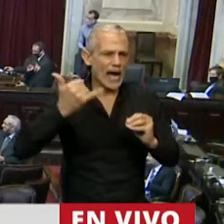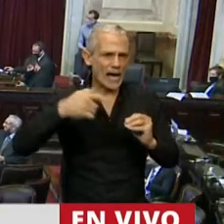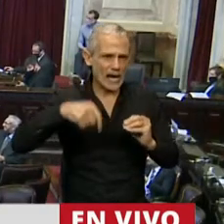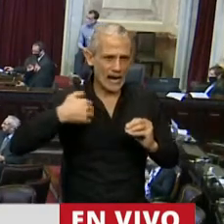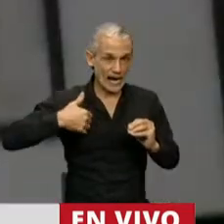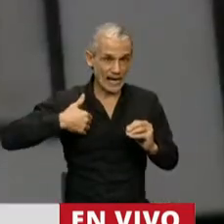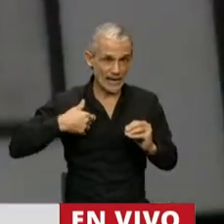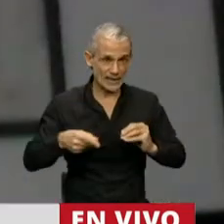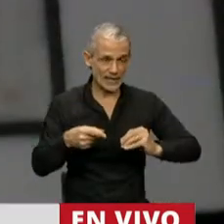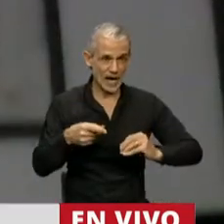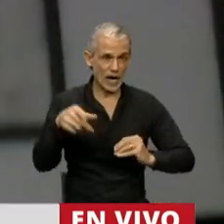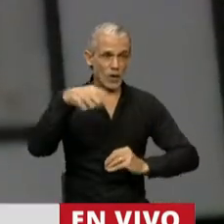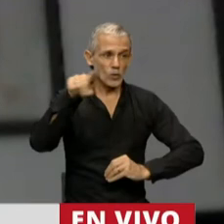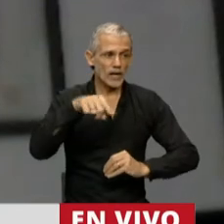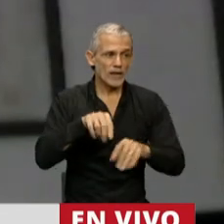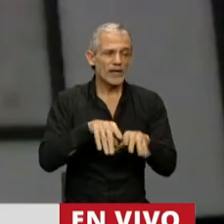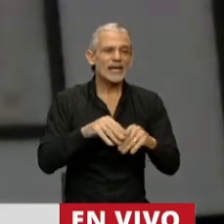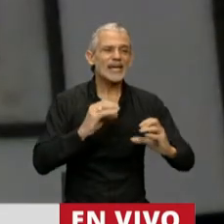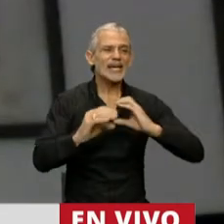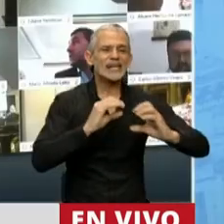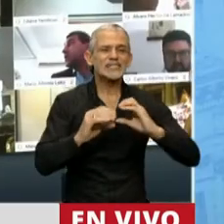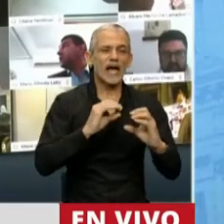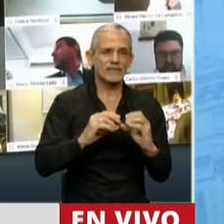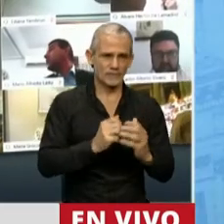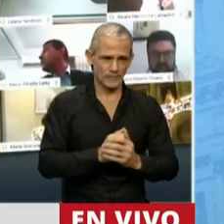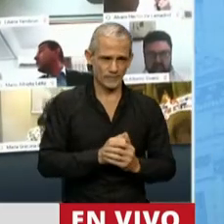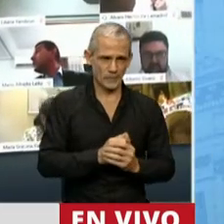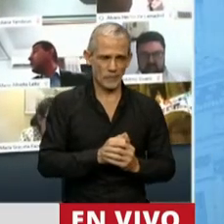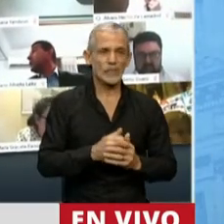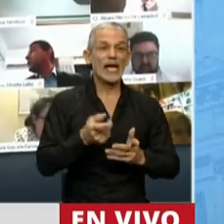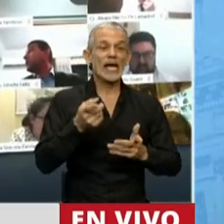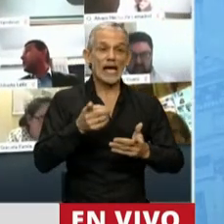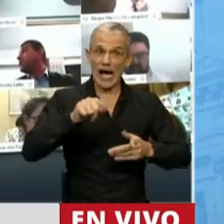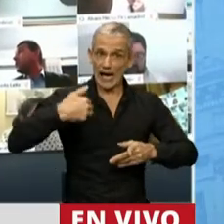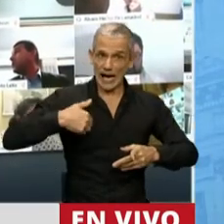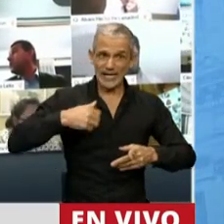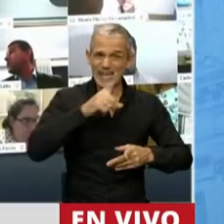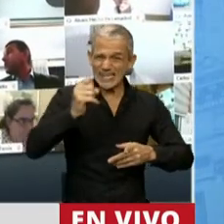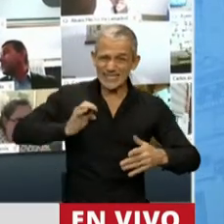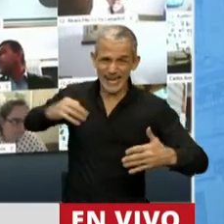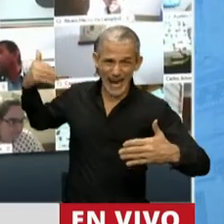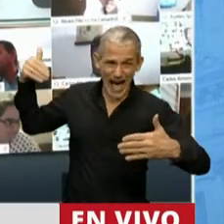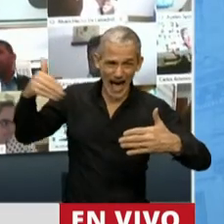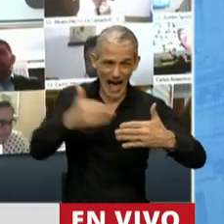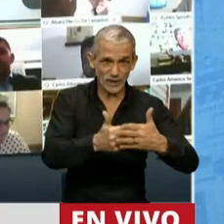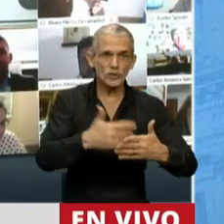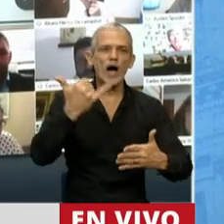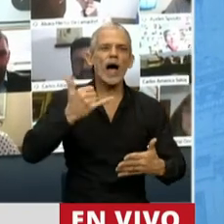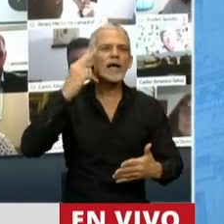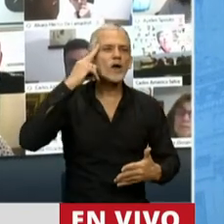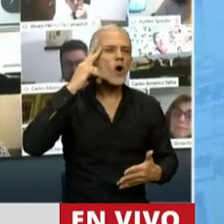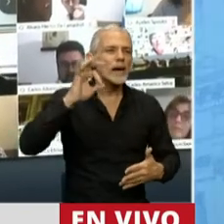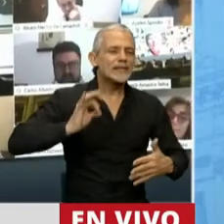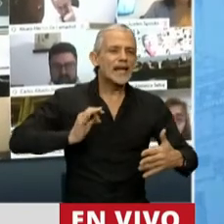teniendo... Tómelo como... El problema, presidente, que tenemos es que en la Argentina, en los últimos 100 años, hemos tenido 90